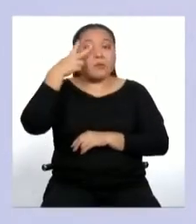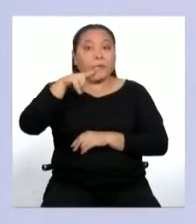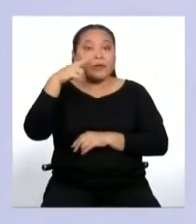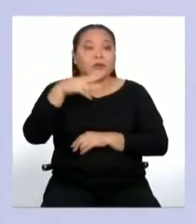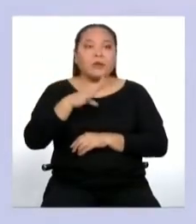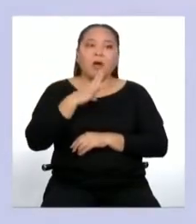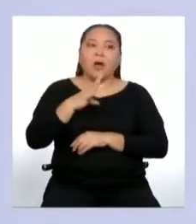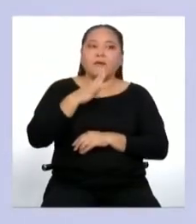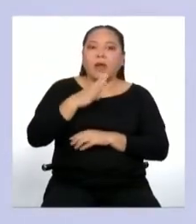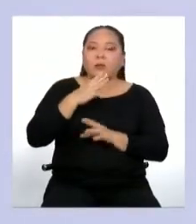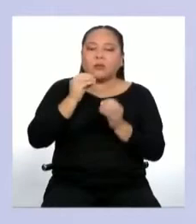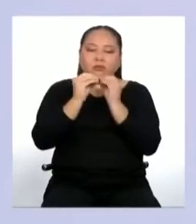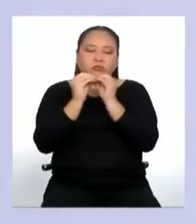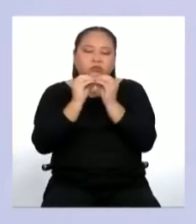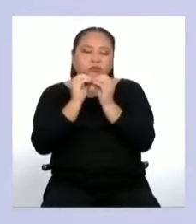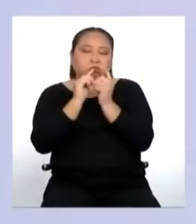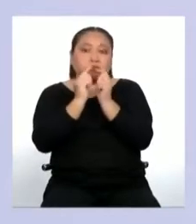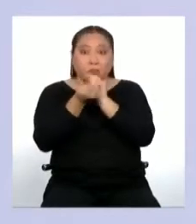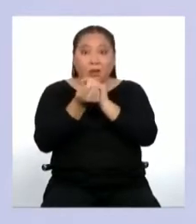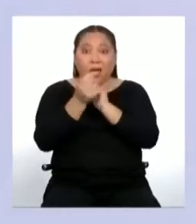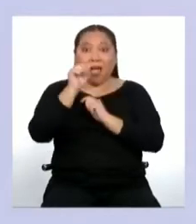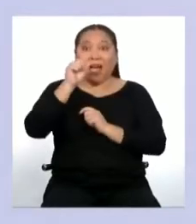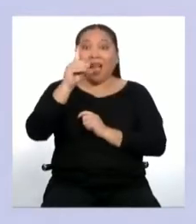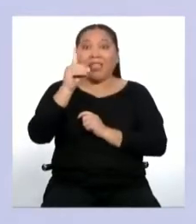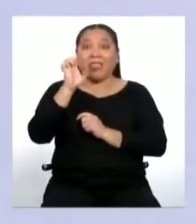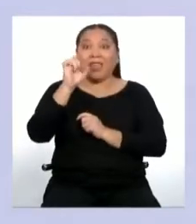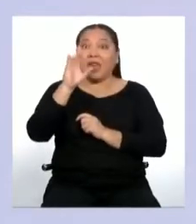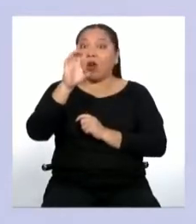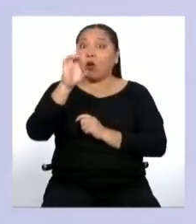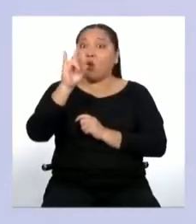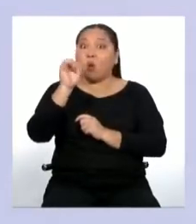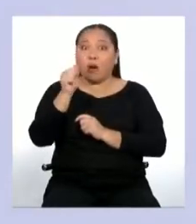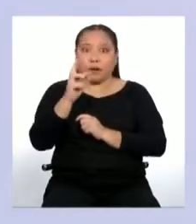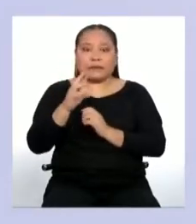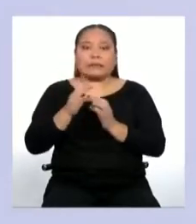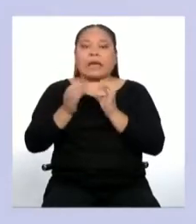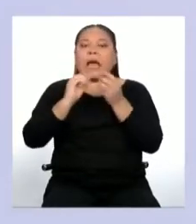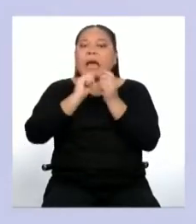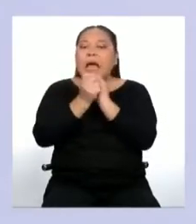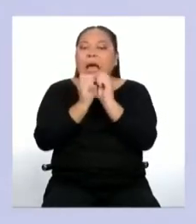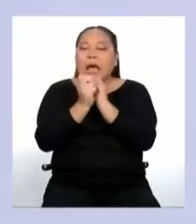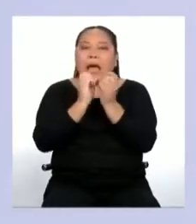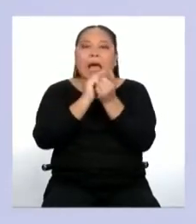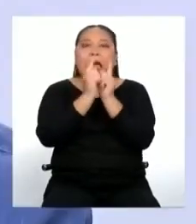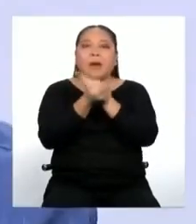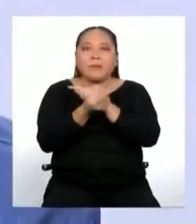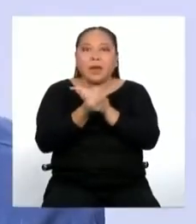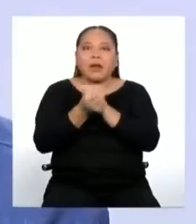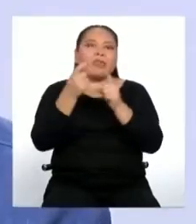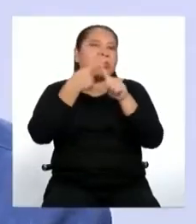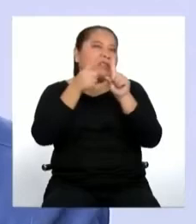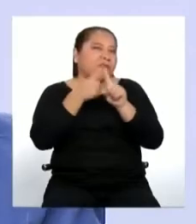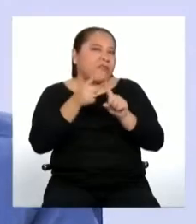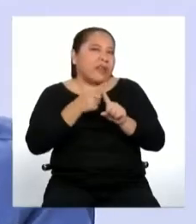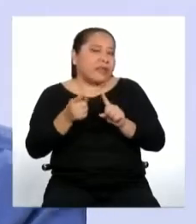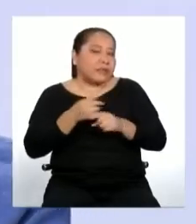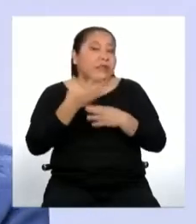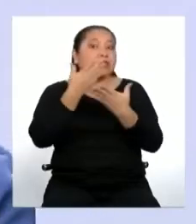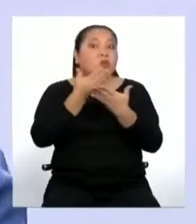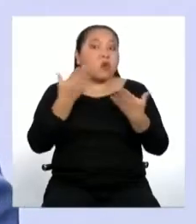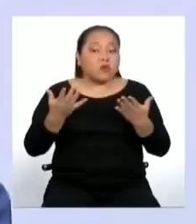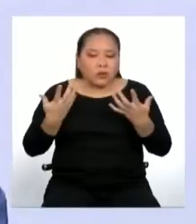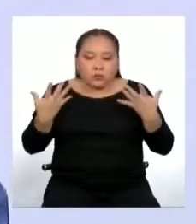hablamos de adecuar un texto, hacemos referencia a que el texto se adapta tomando en cuenta diversos factores y elementos que